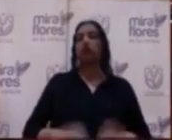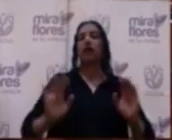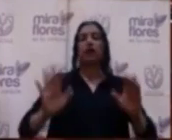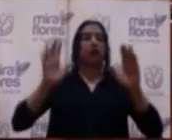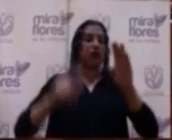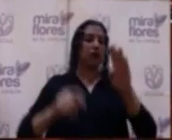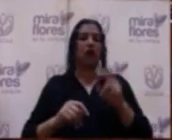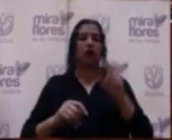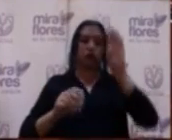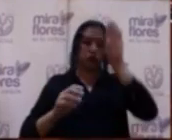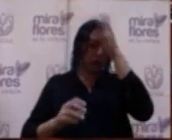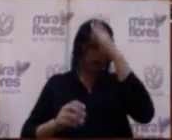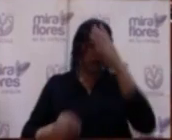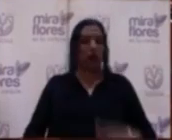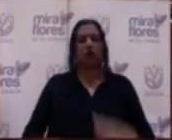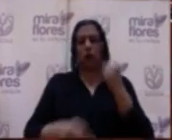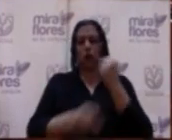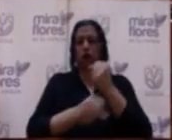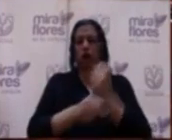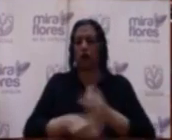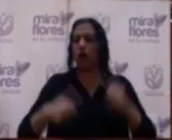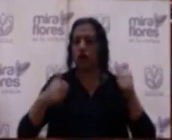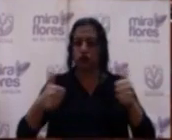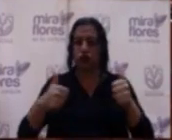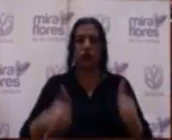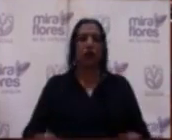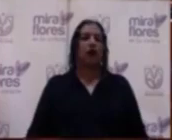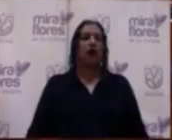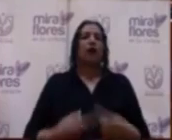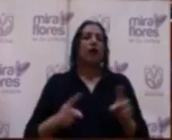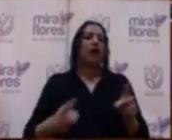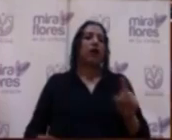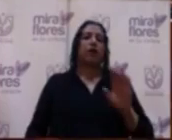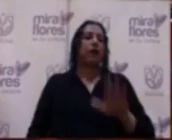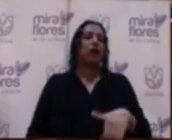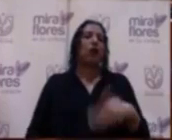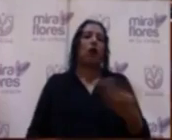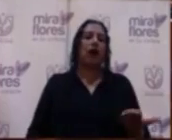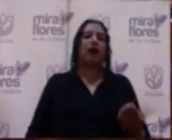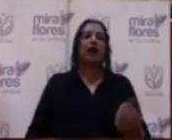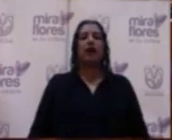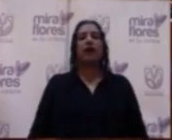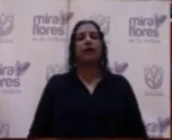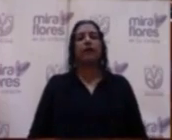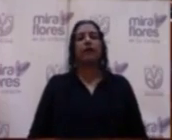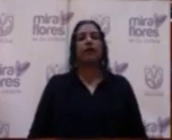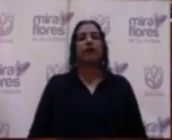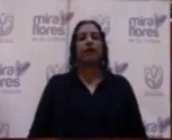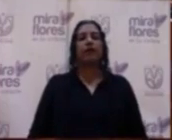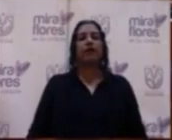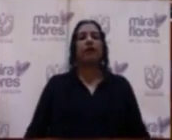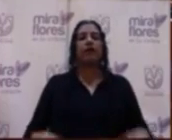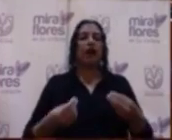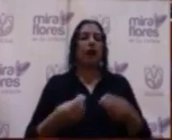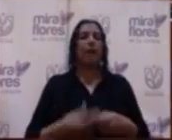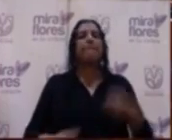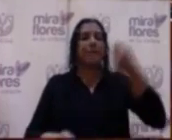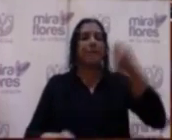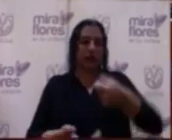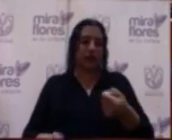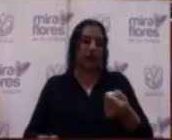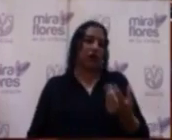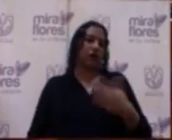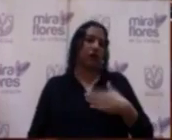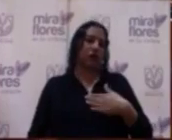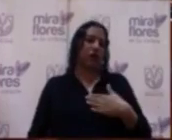bomberos, me parece que hacemos una labor loable, pero no hay que, les damos más de lo que deberíamos darle,